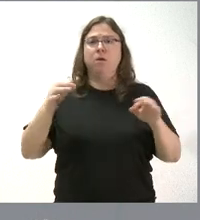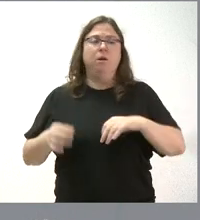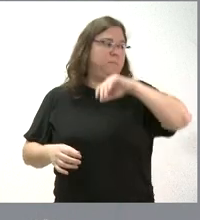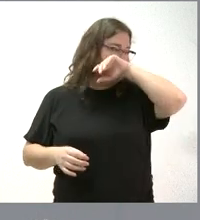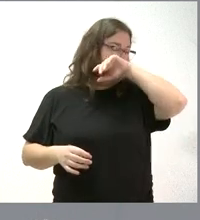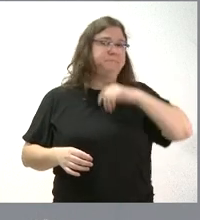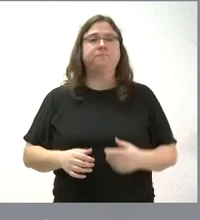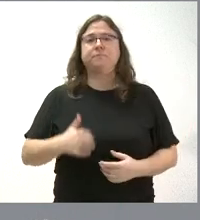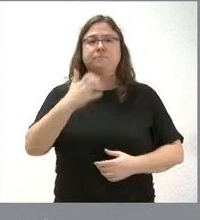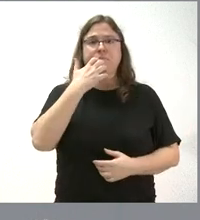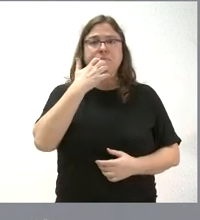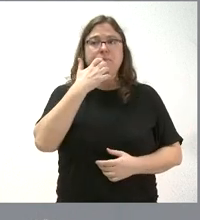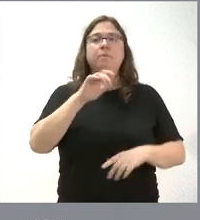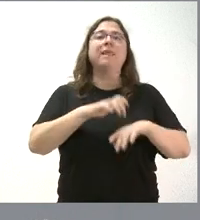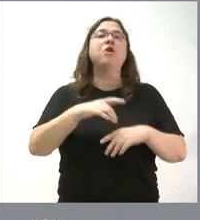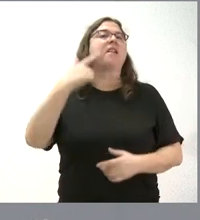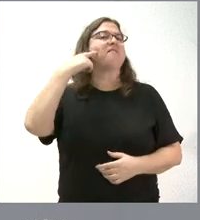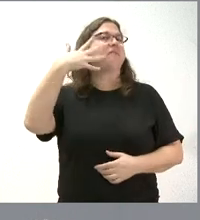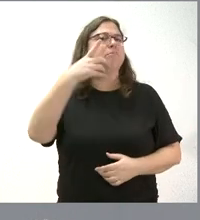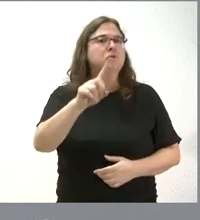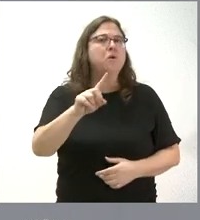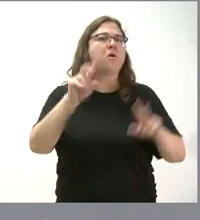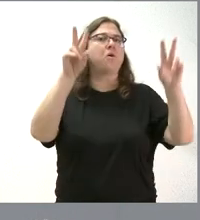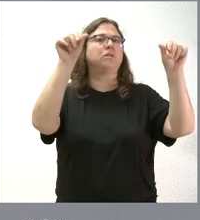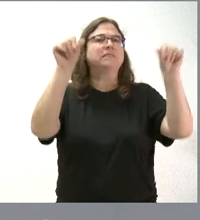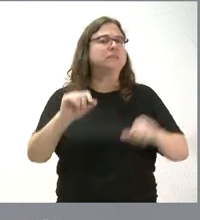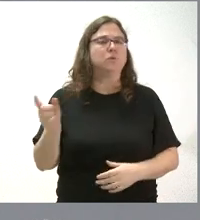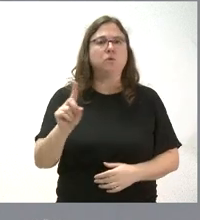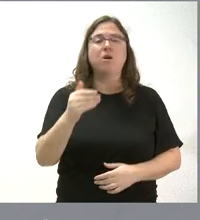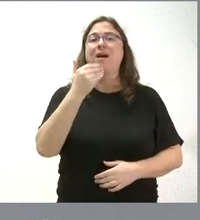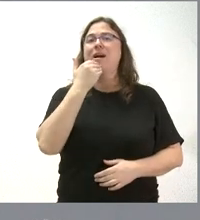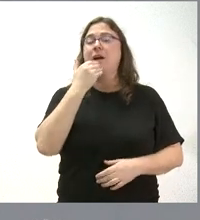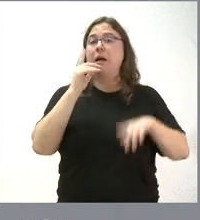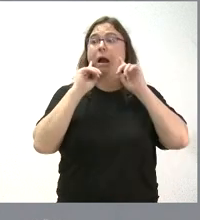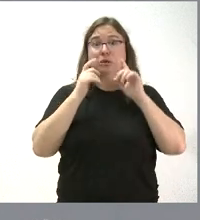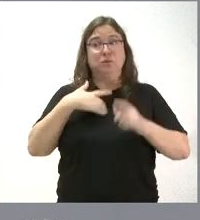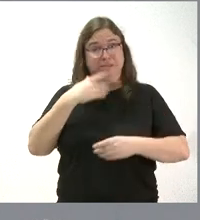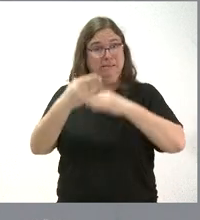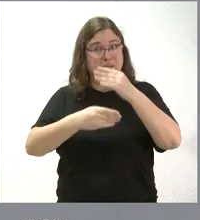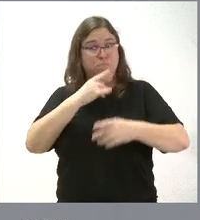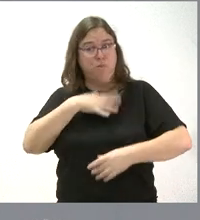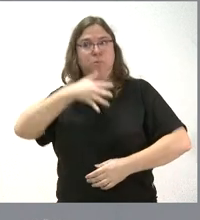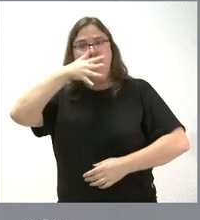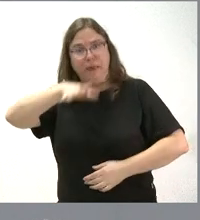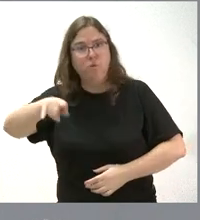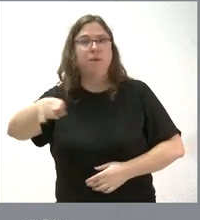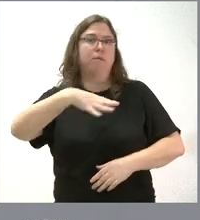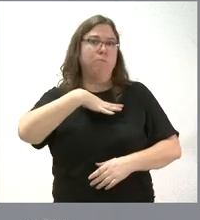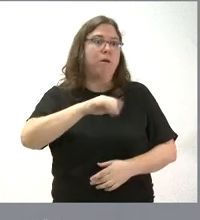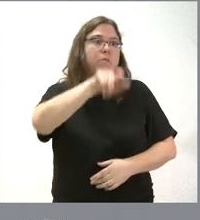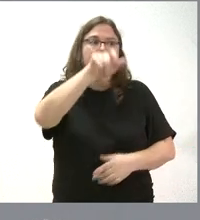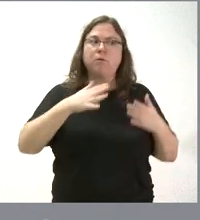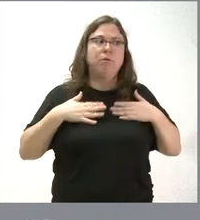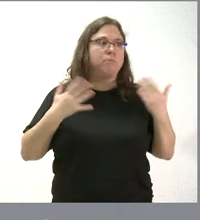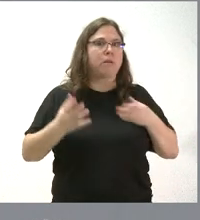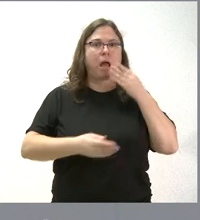realiza esta actividad. Otra cosa, está jugando su prestigio, incluso su titulación y, también, en su caso, la posible denuncia que se pudiera producir por parte de cualquier ciudadano